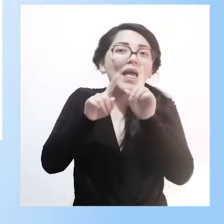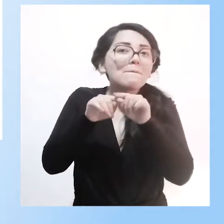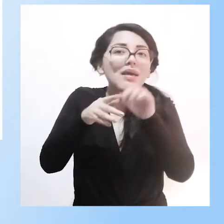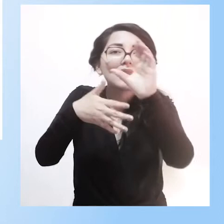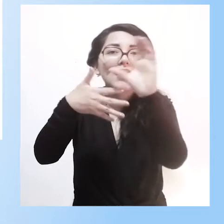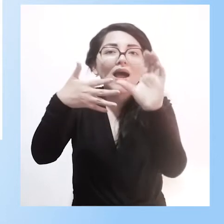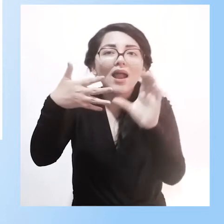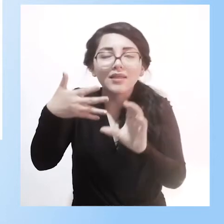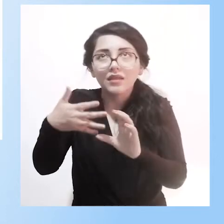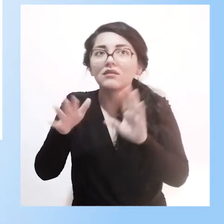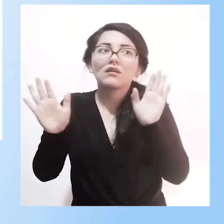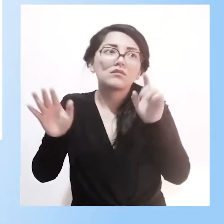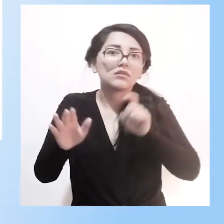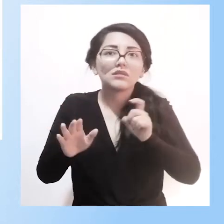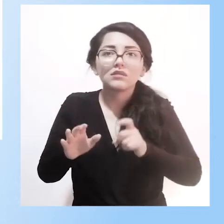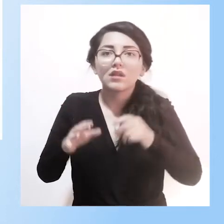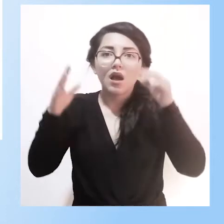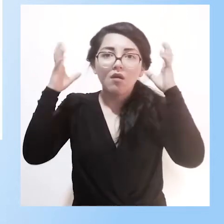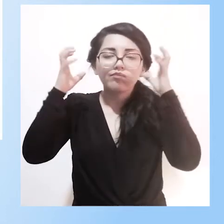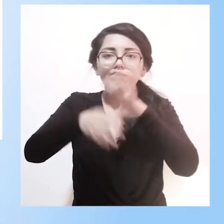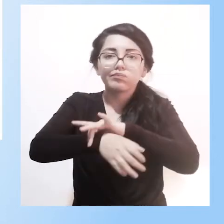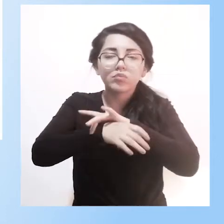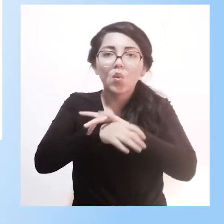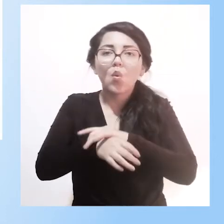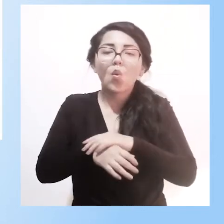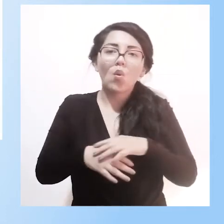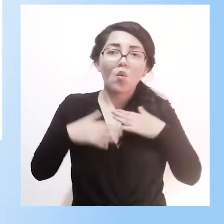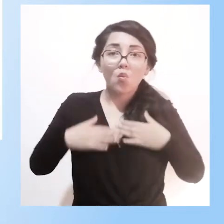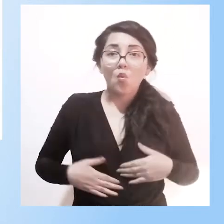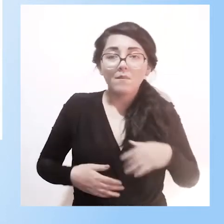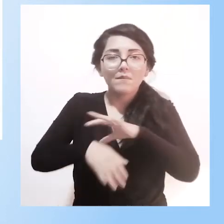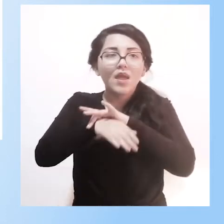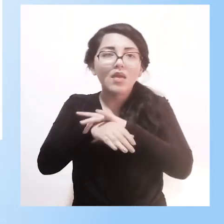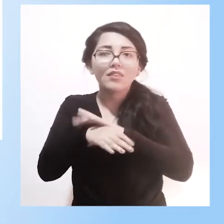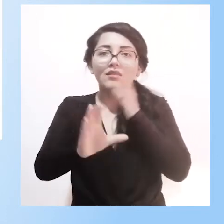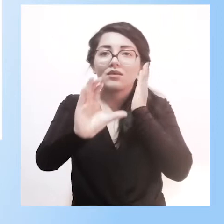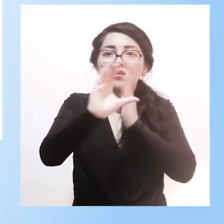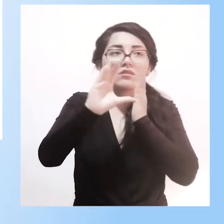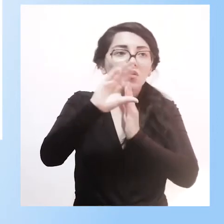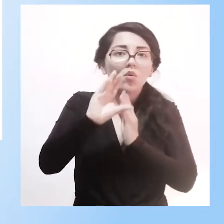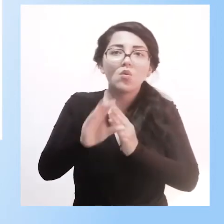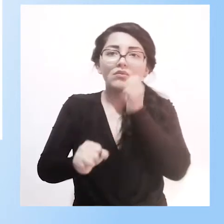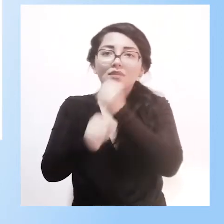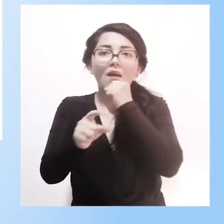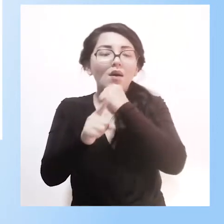psiquiatras, psicomotricistas, psicólogos, trabajadores sociales,